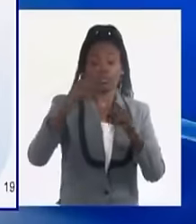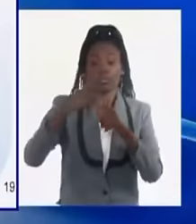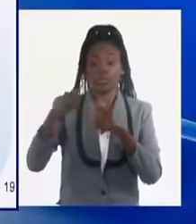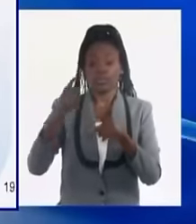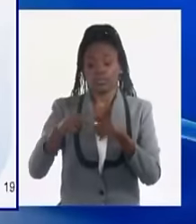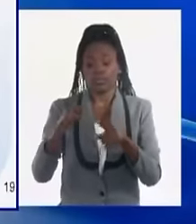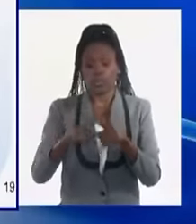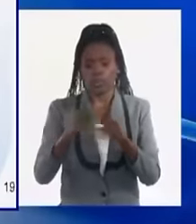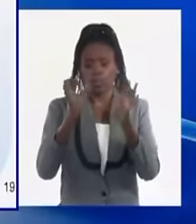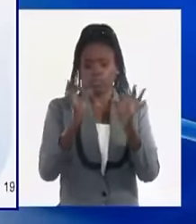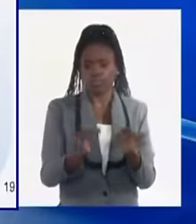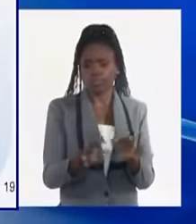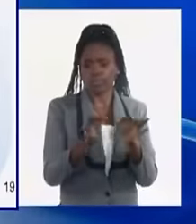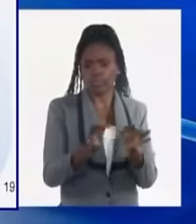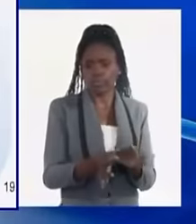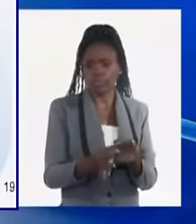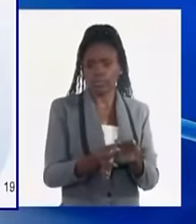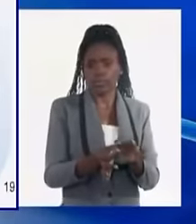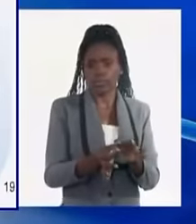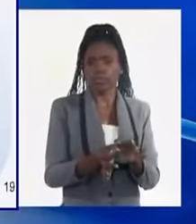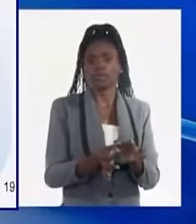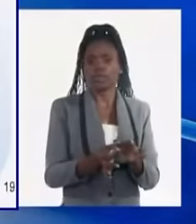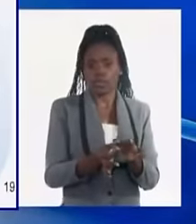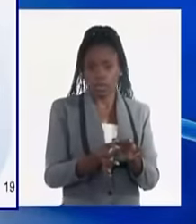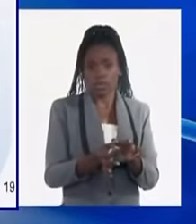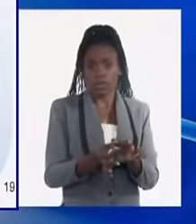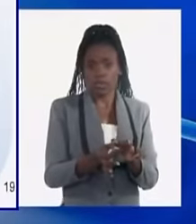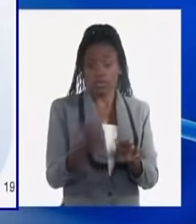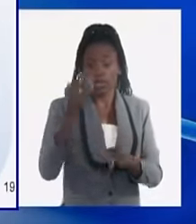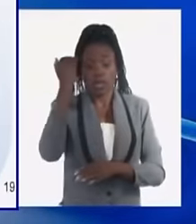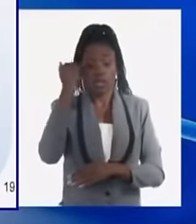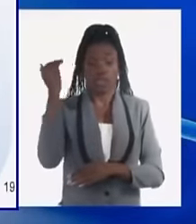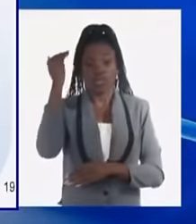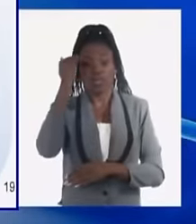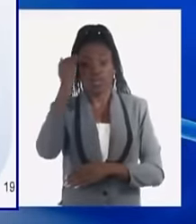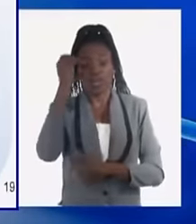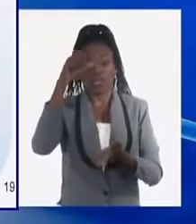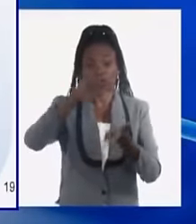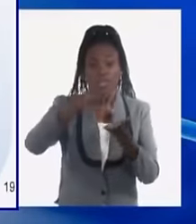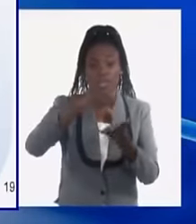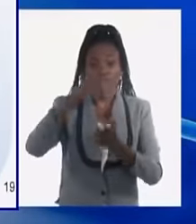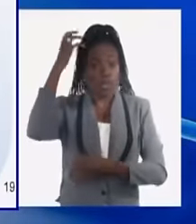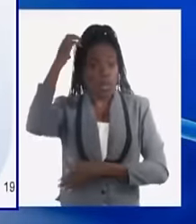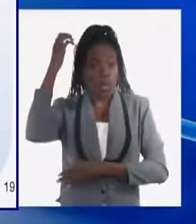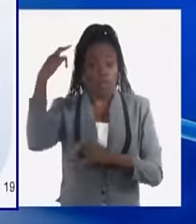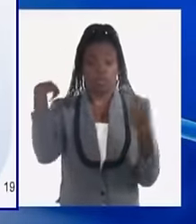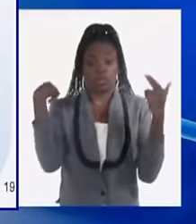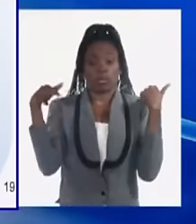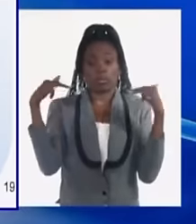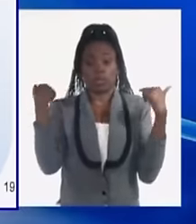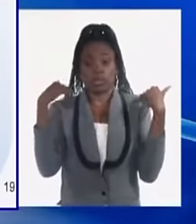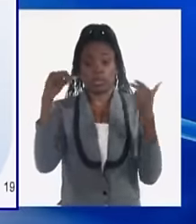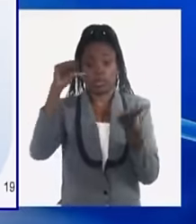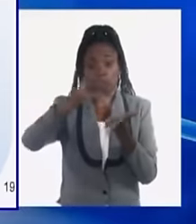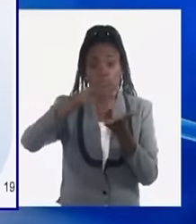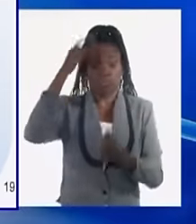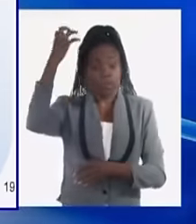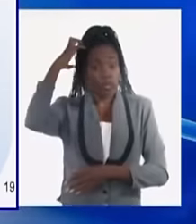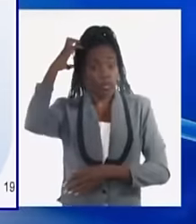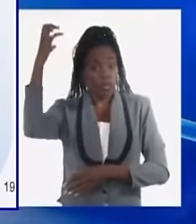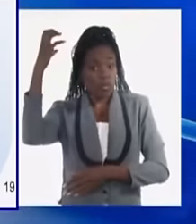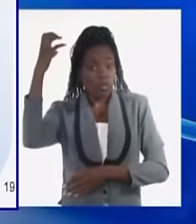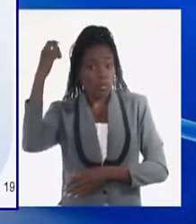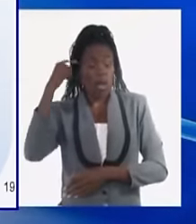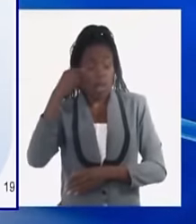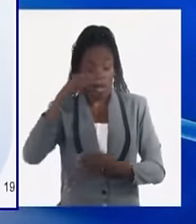formalidad. Lo que se manifiesta desde el nivel central, los organismos de la Administración Central del Estado pasando por